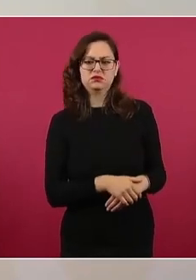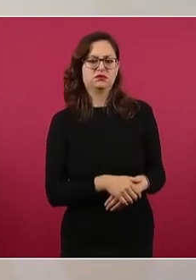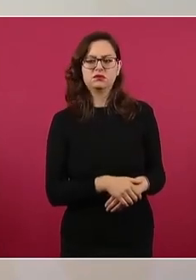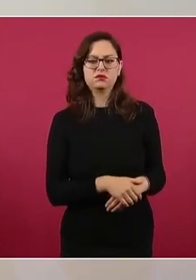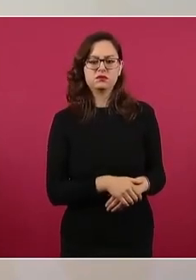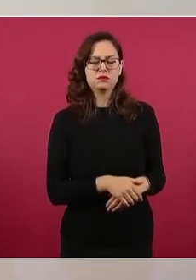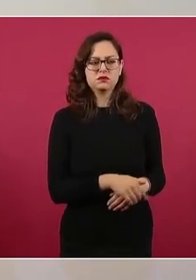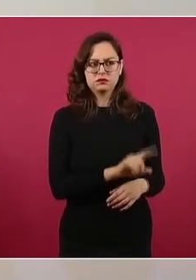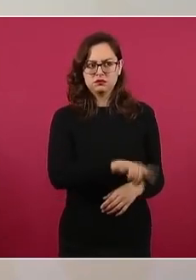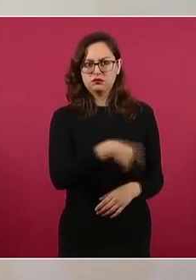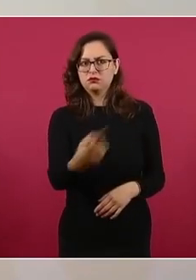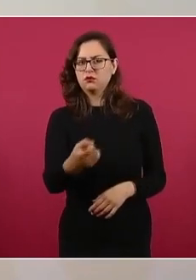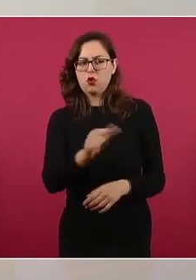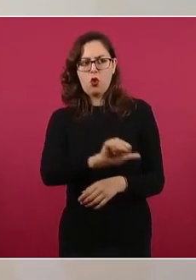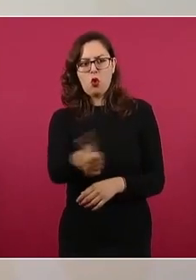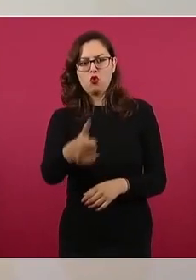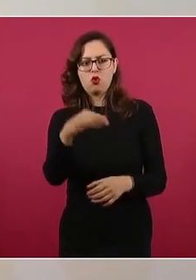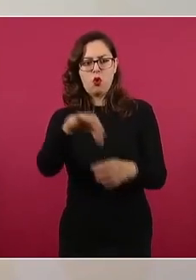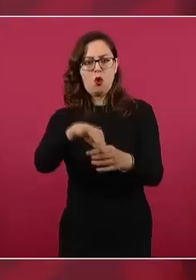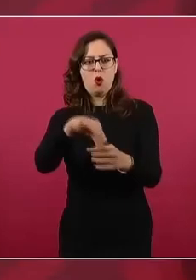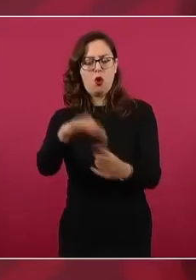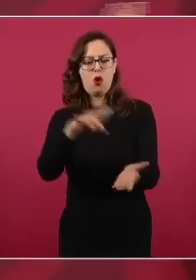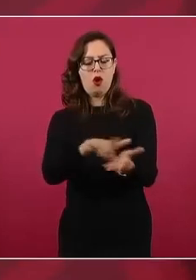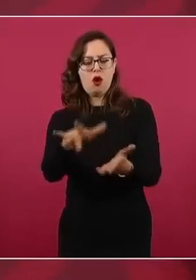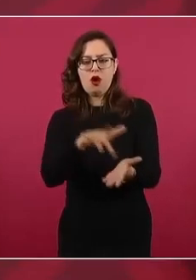no por eso ya